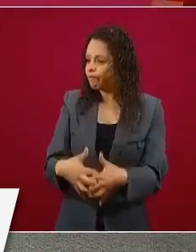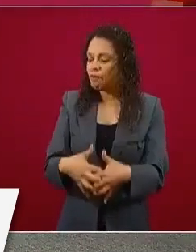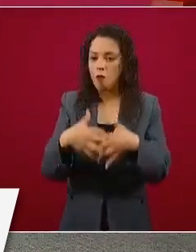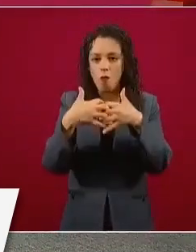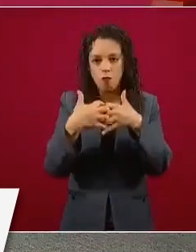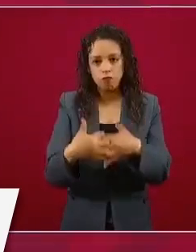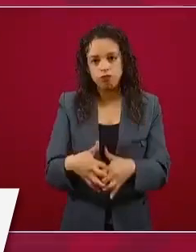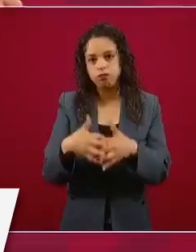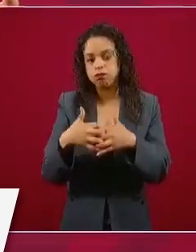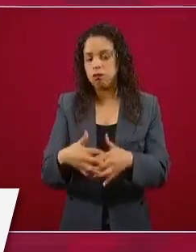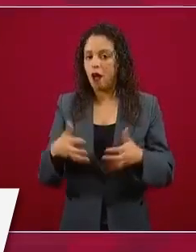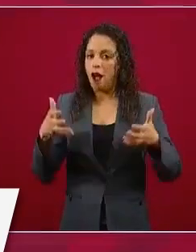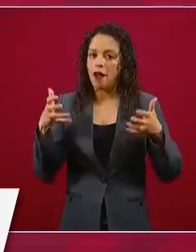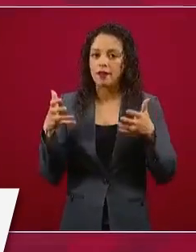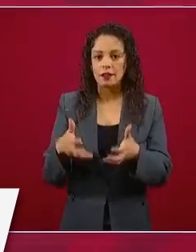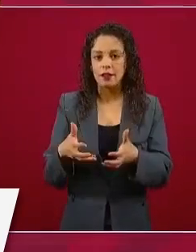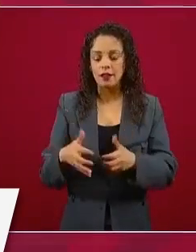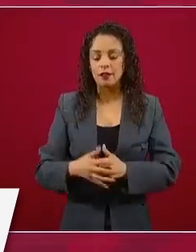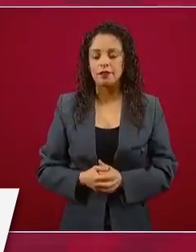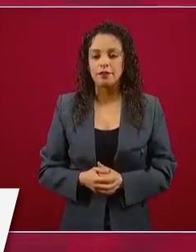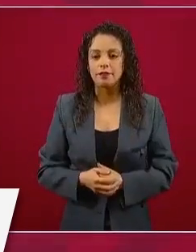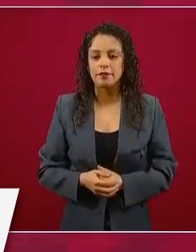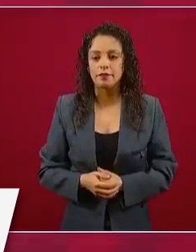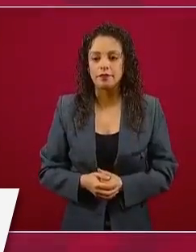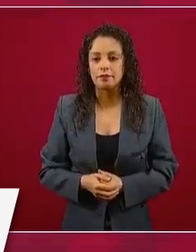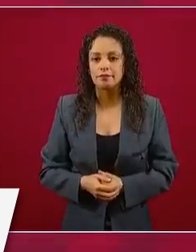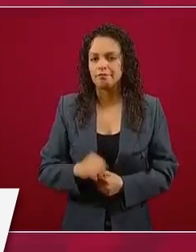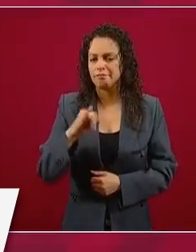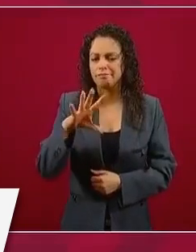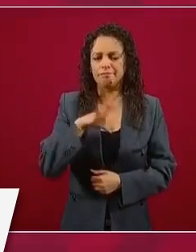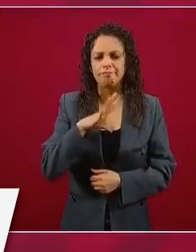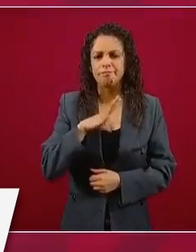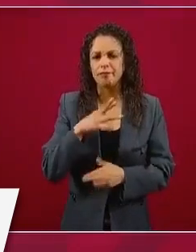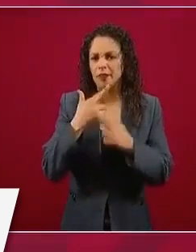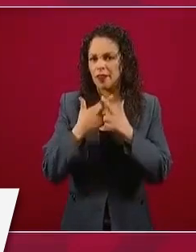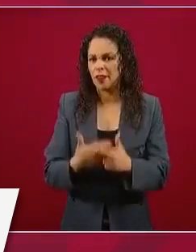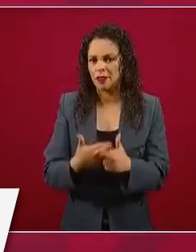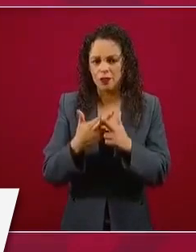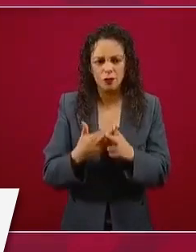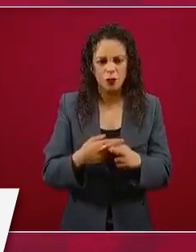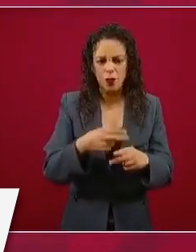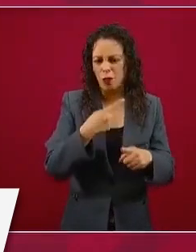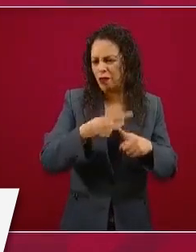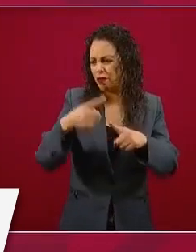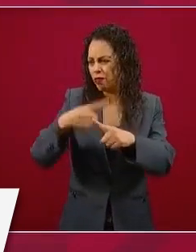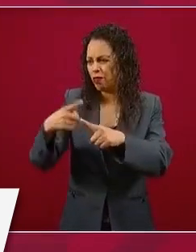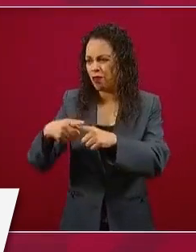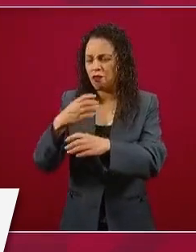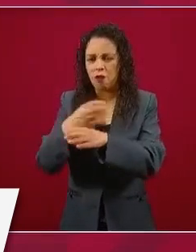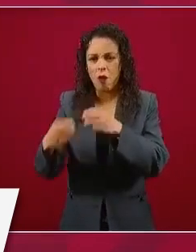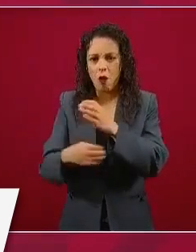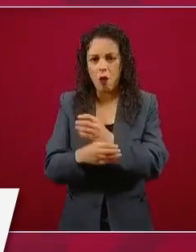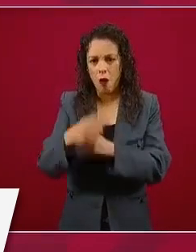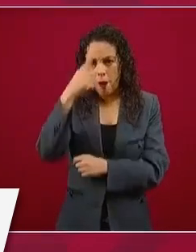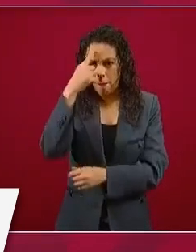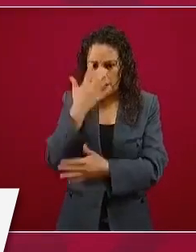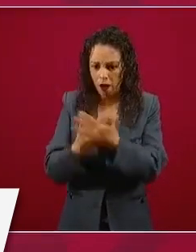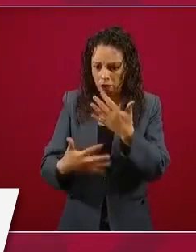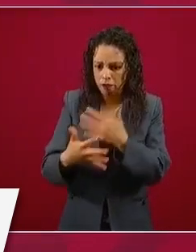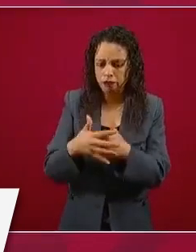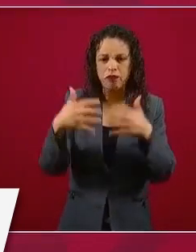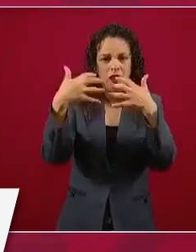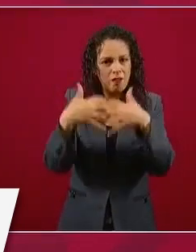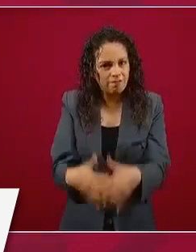todo para hacerlo, porque ese